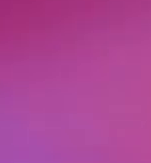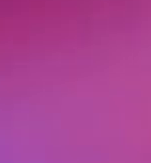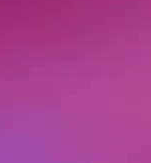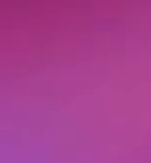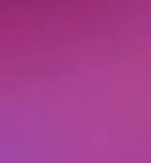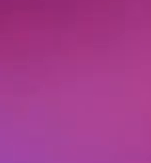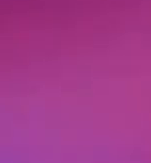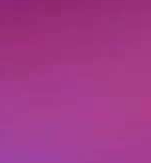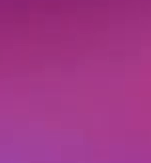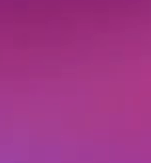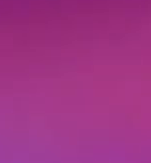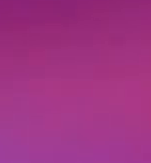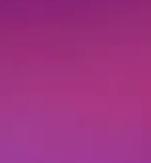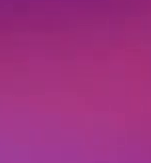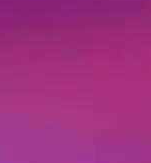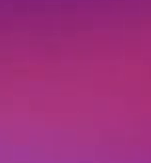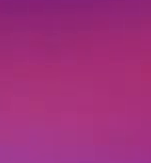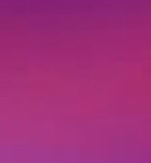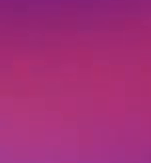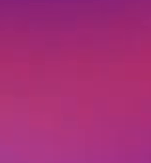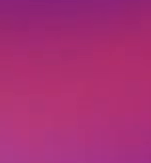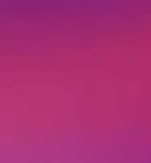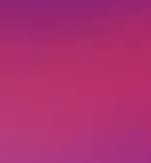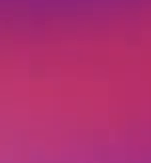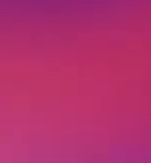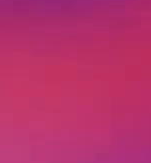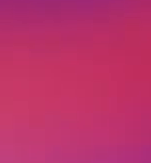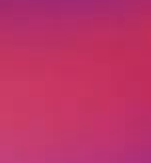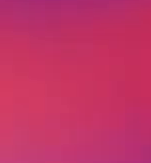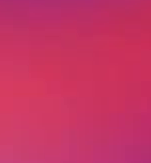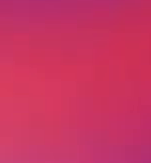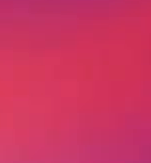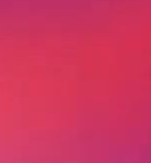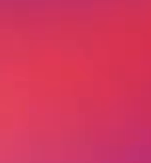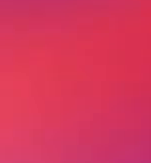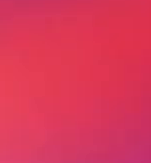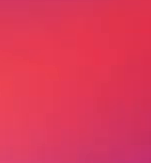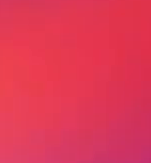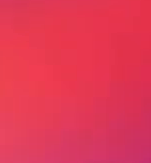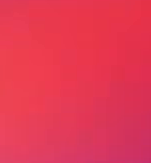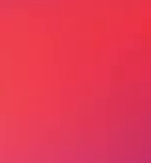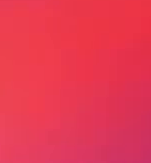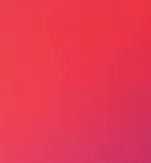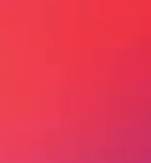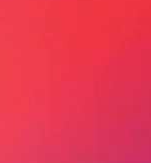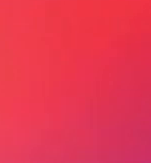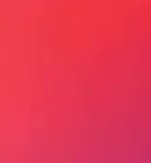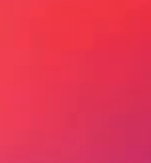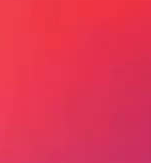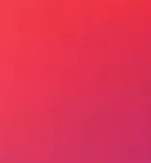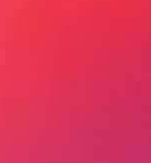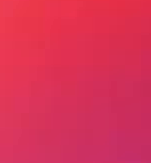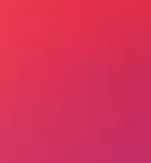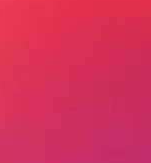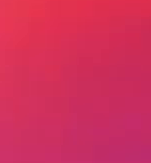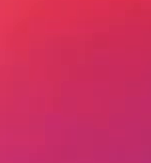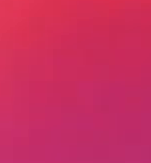El número de teléfono para secundaria es el 5536-0171-23.